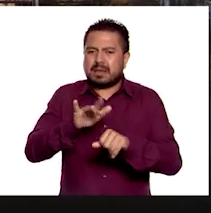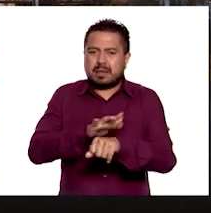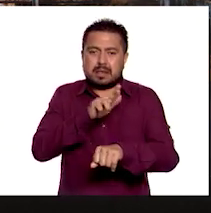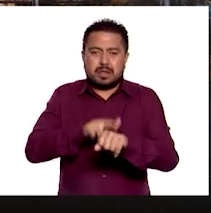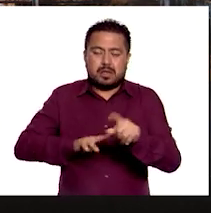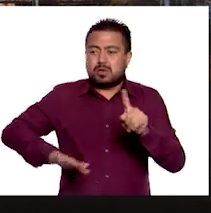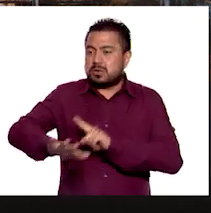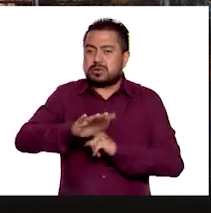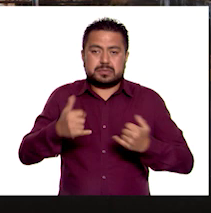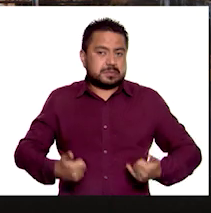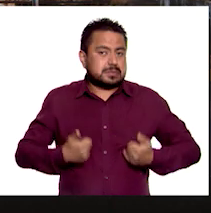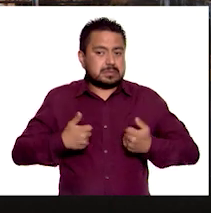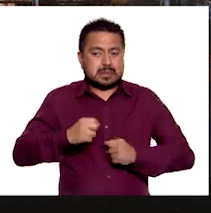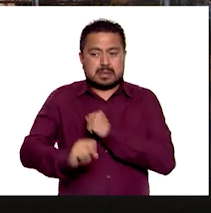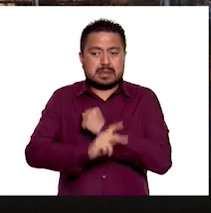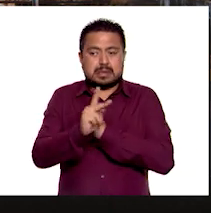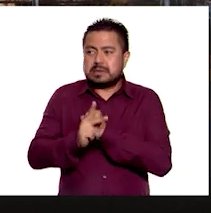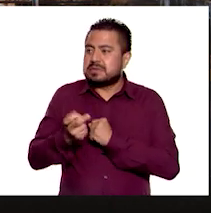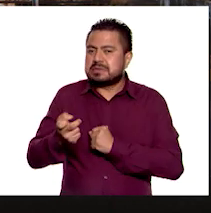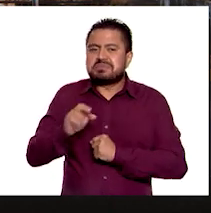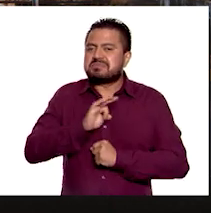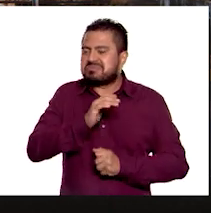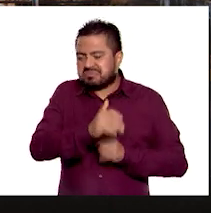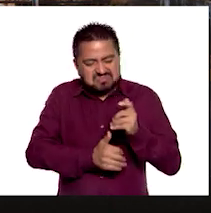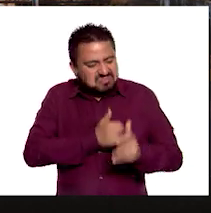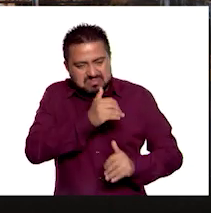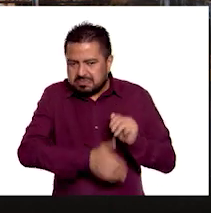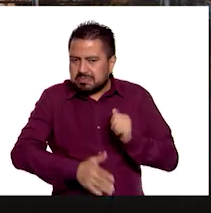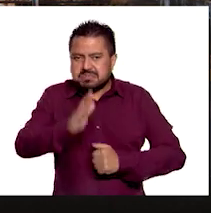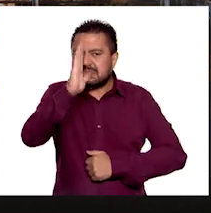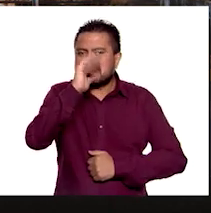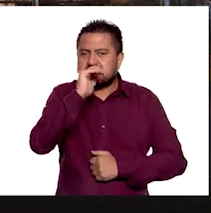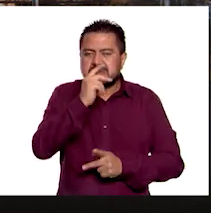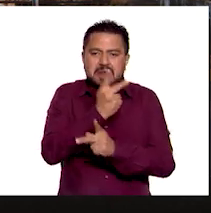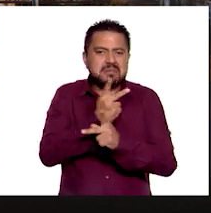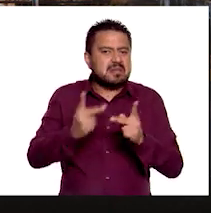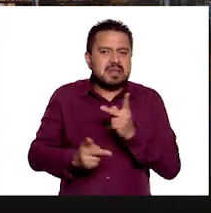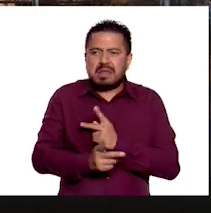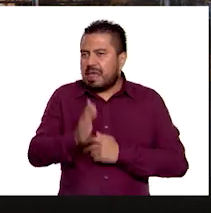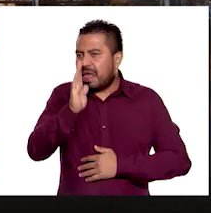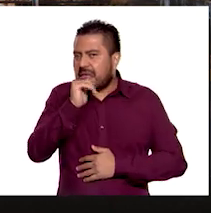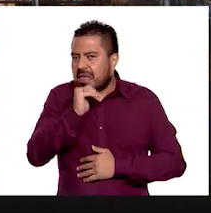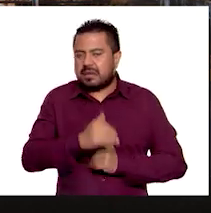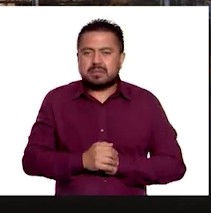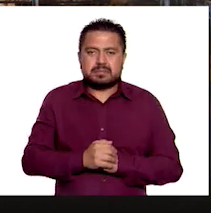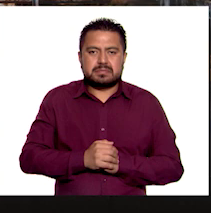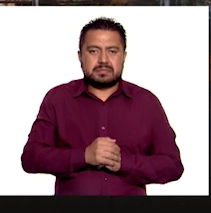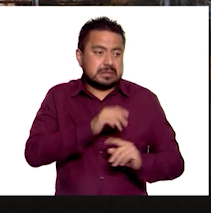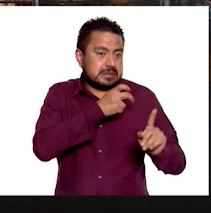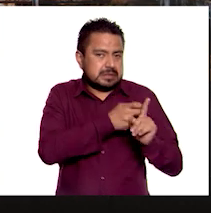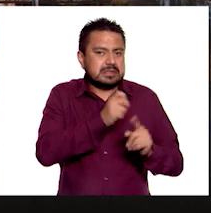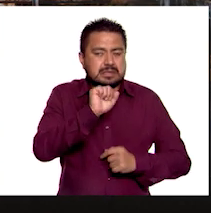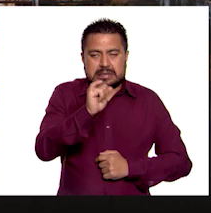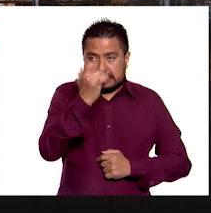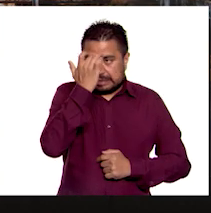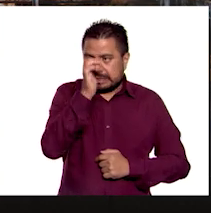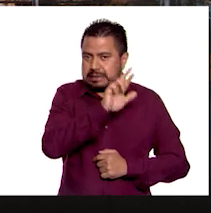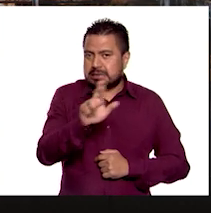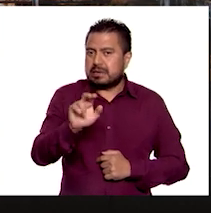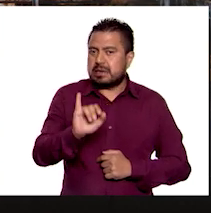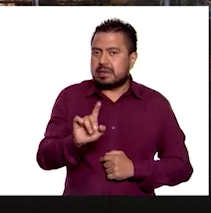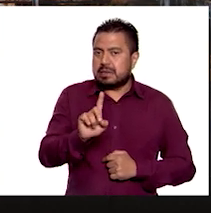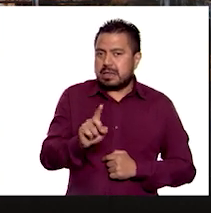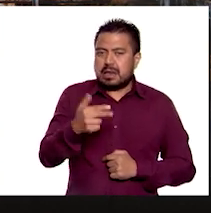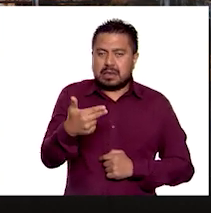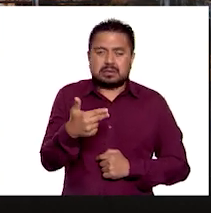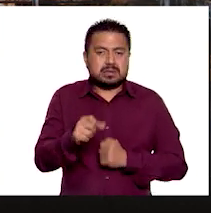de los jóvenes de este país no concluye su preparatoria. Para eso sirve conocer el IDH